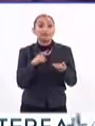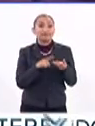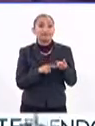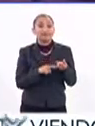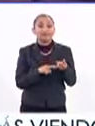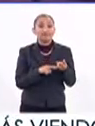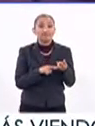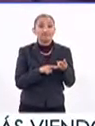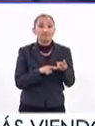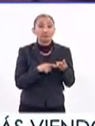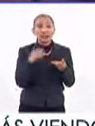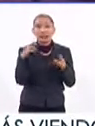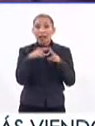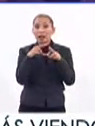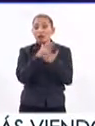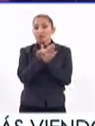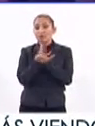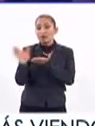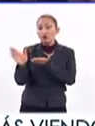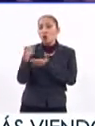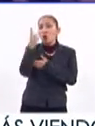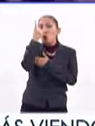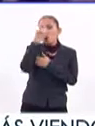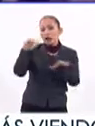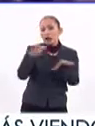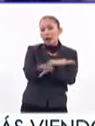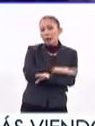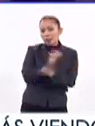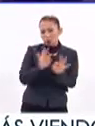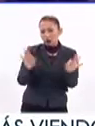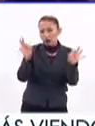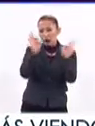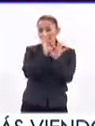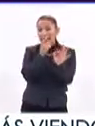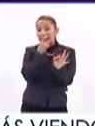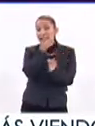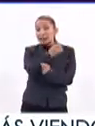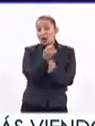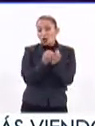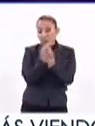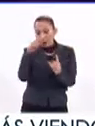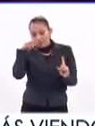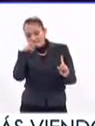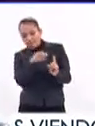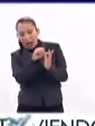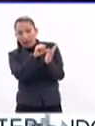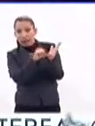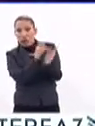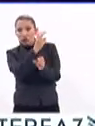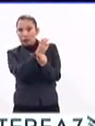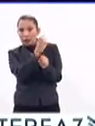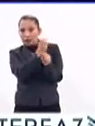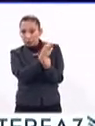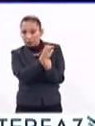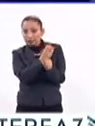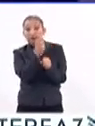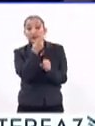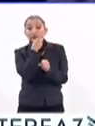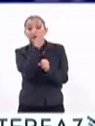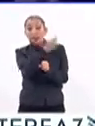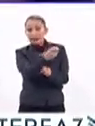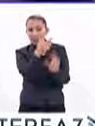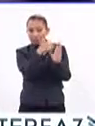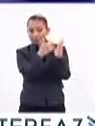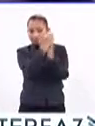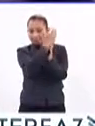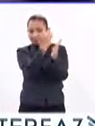y laica. Una de las reformas más importantes plantea un nuevo enfoque en el artículo tercero, que establece